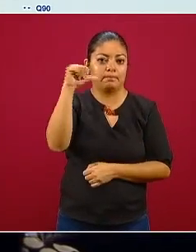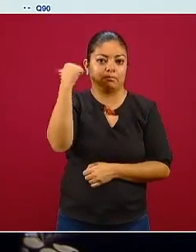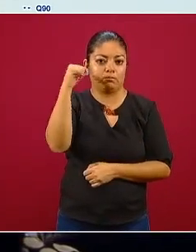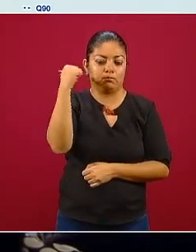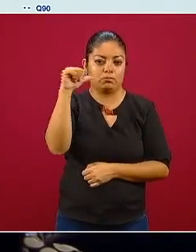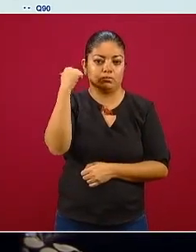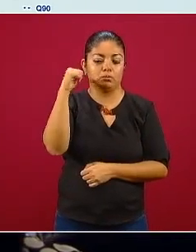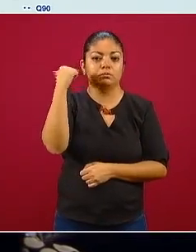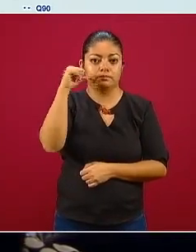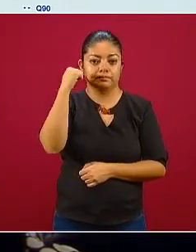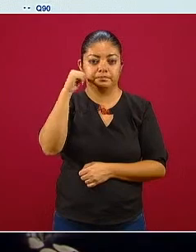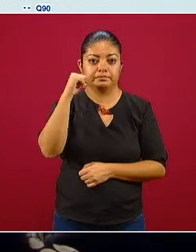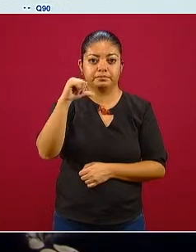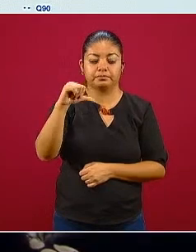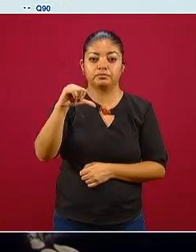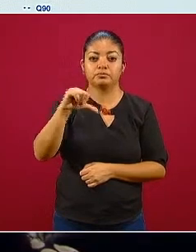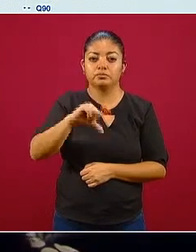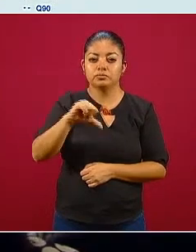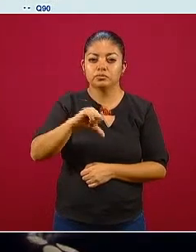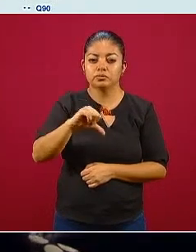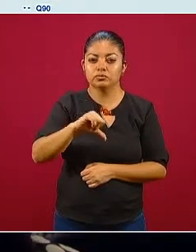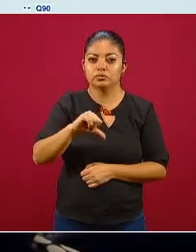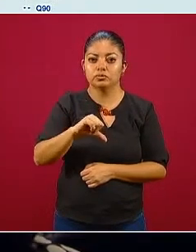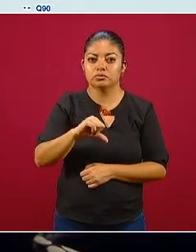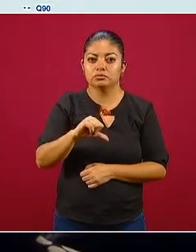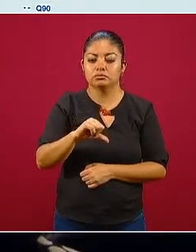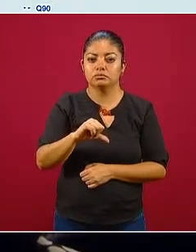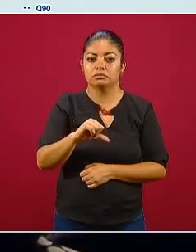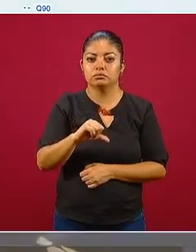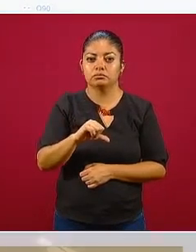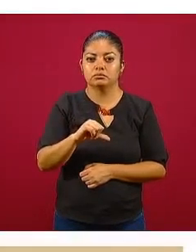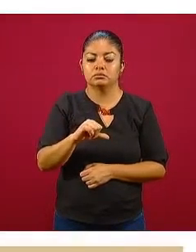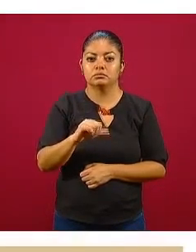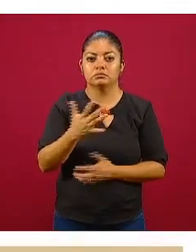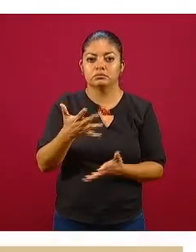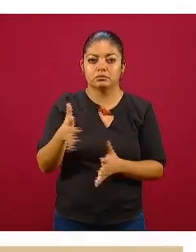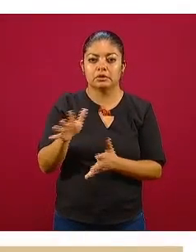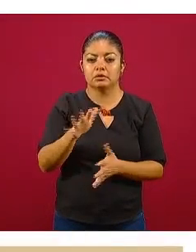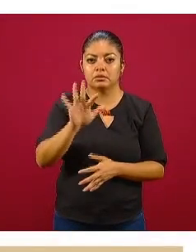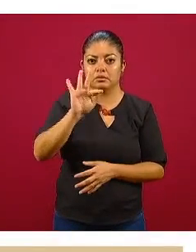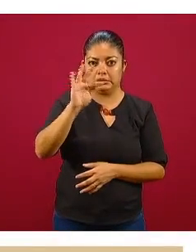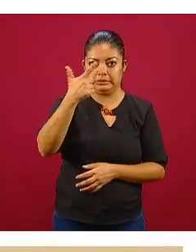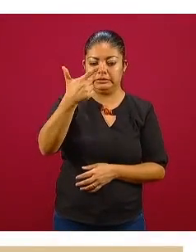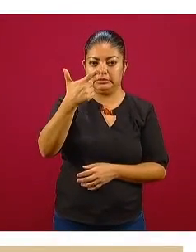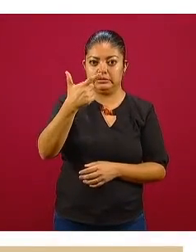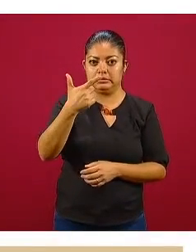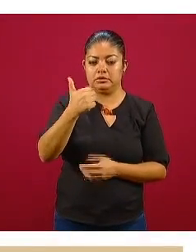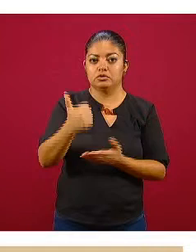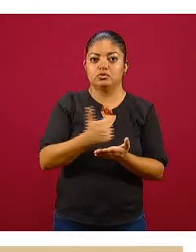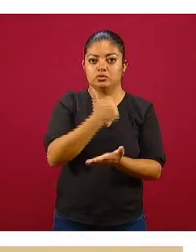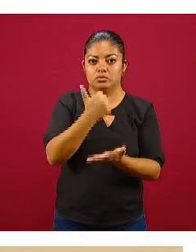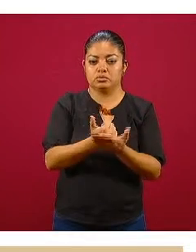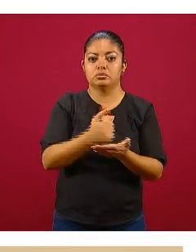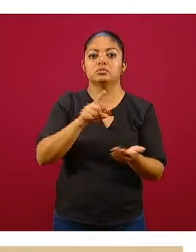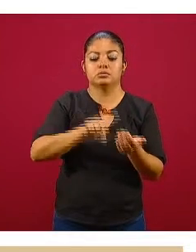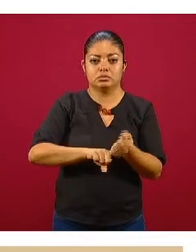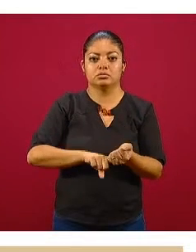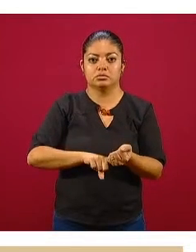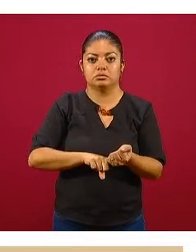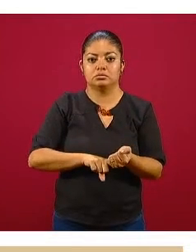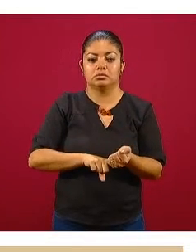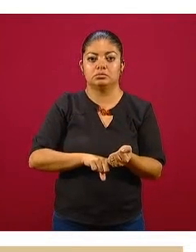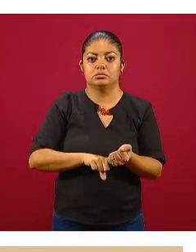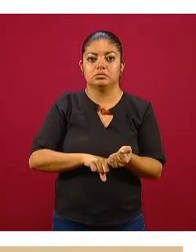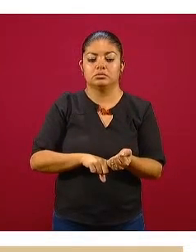tenemos hoy predicciones para 47 ciudades y nuestros colegas los